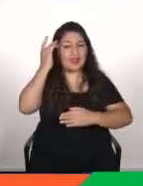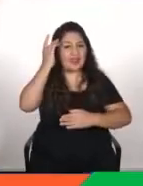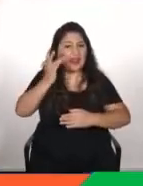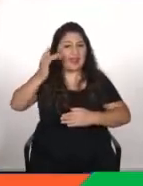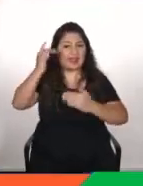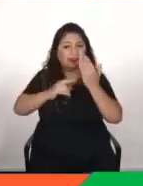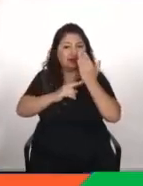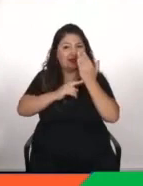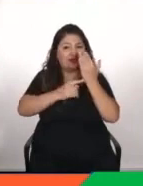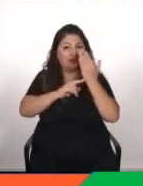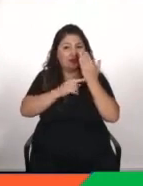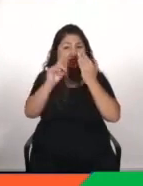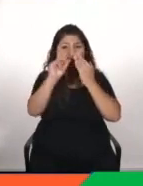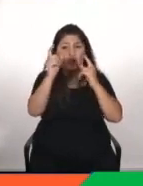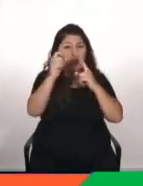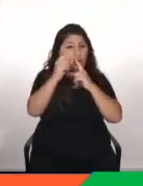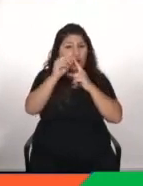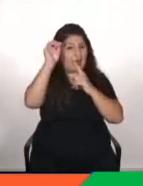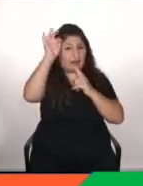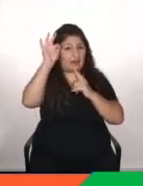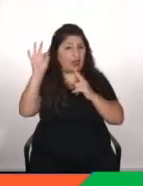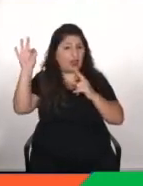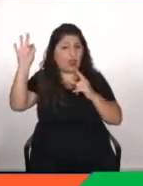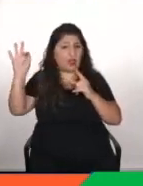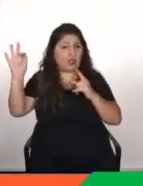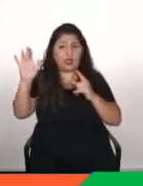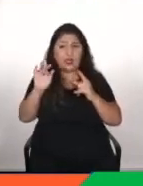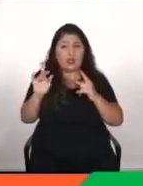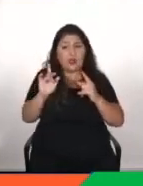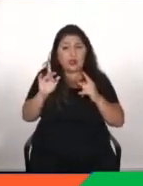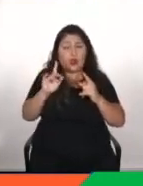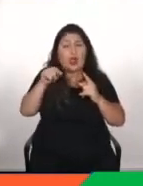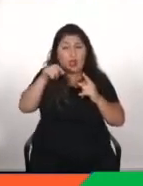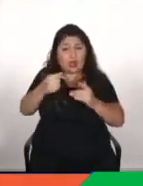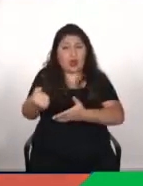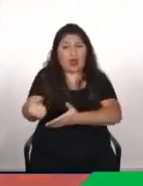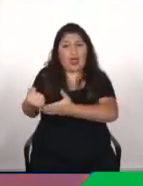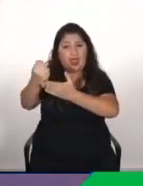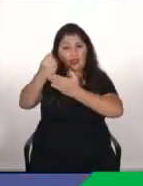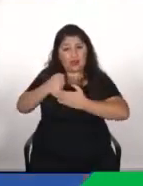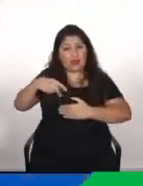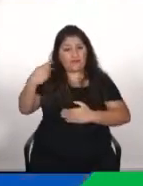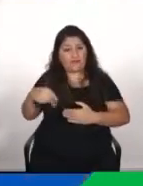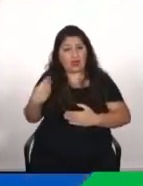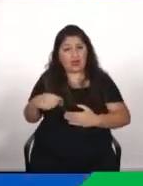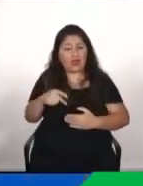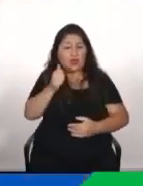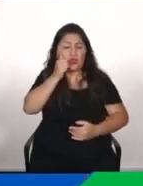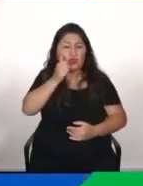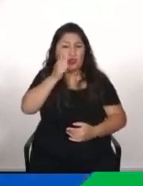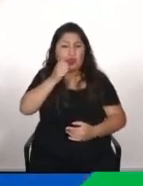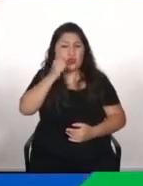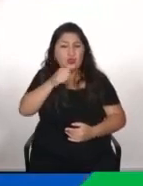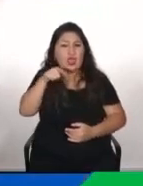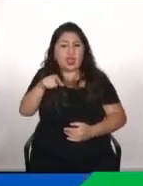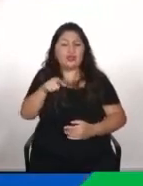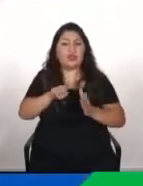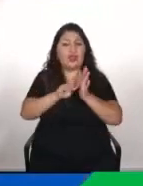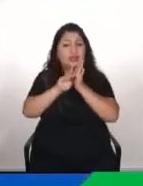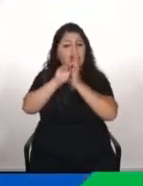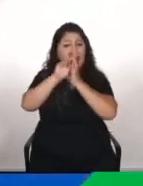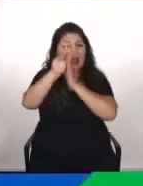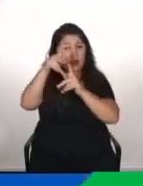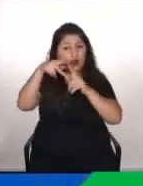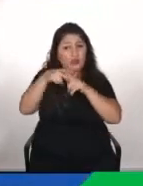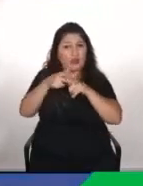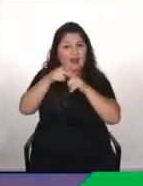teóricos que realmente funcionan y que aportan un valor real a nuestro día a día es al final el desarrollo de una herramienta